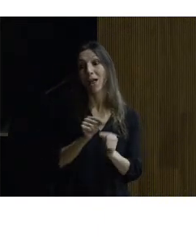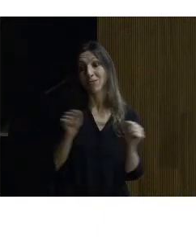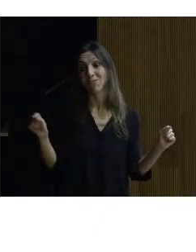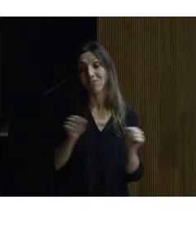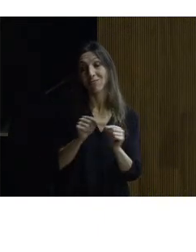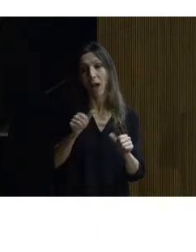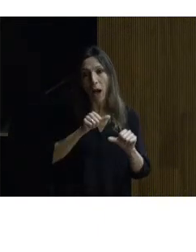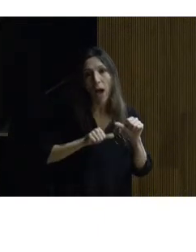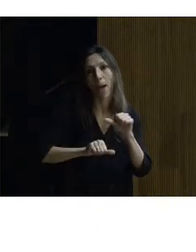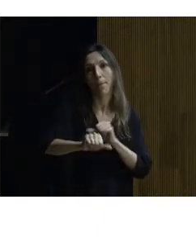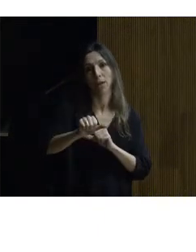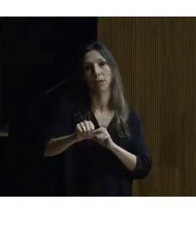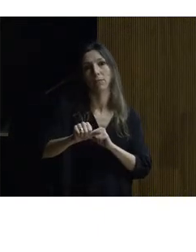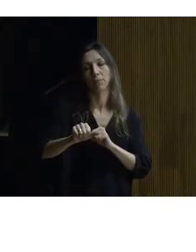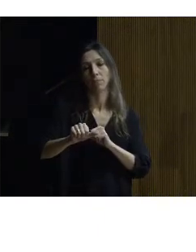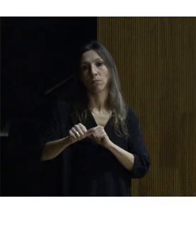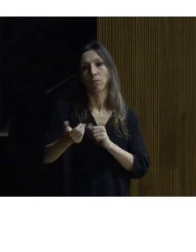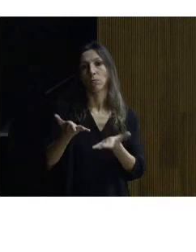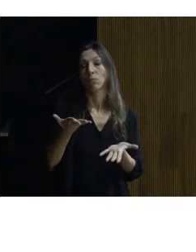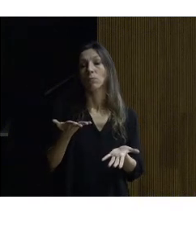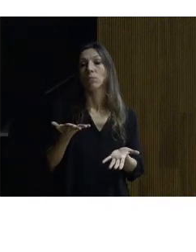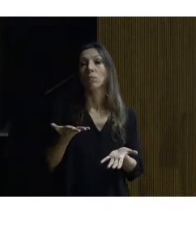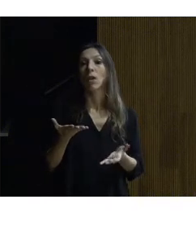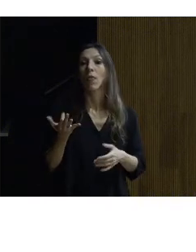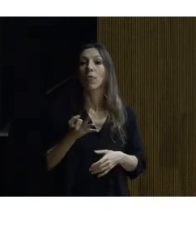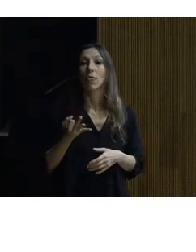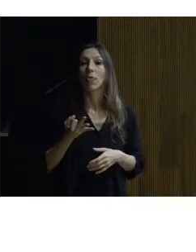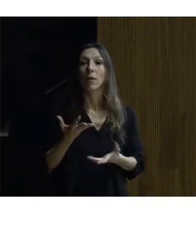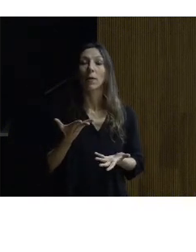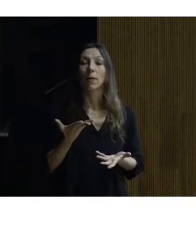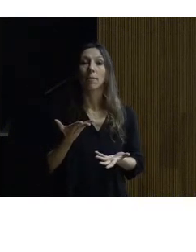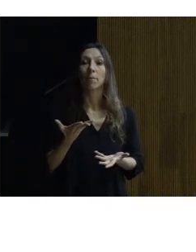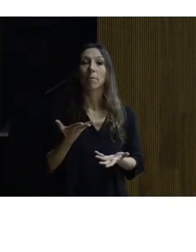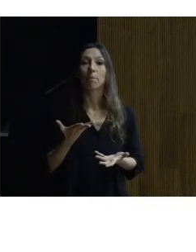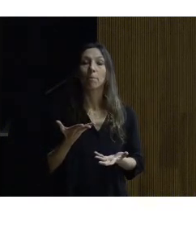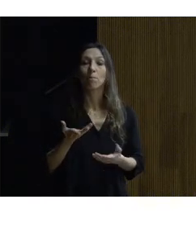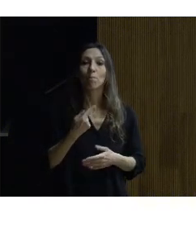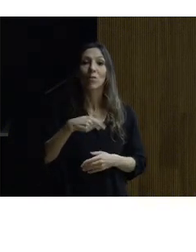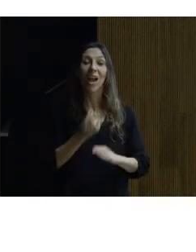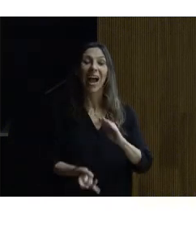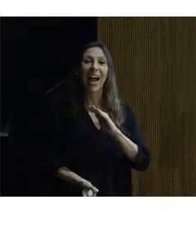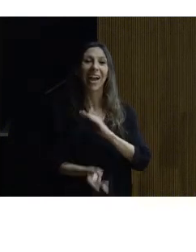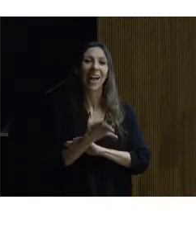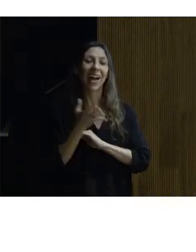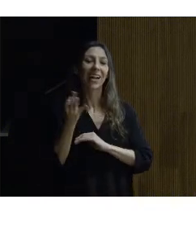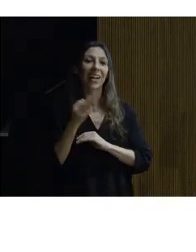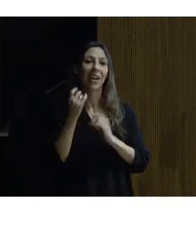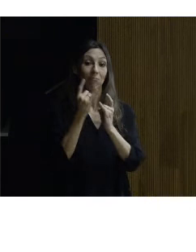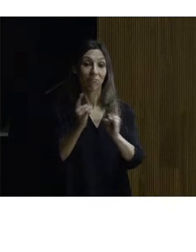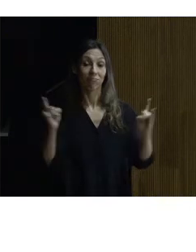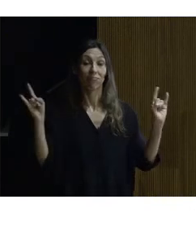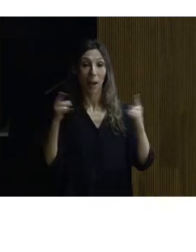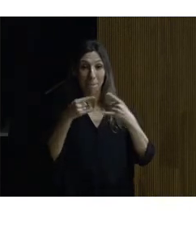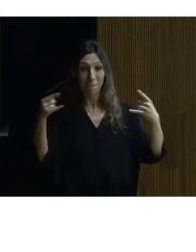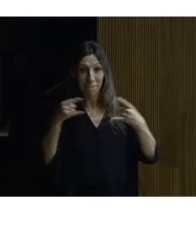podamos estar enfrentando en los que haya comunicación es que tiene que haber lo que estamos creando es un campo magnético de audio para que